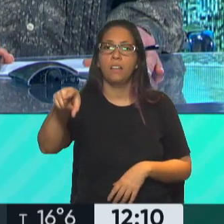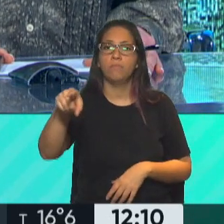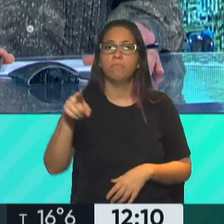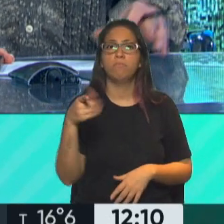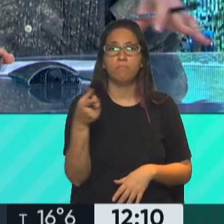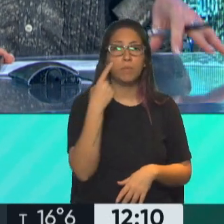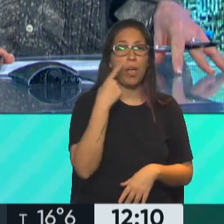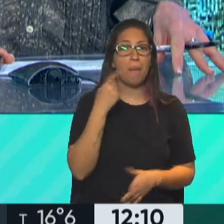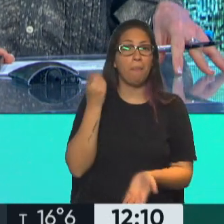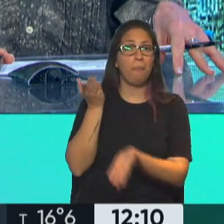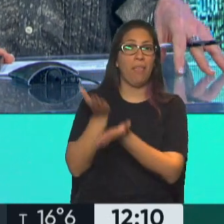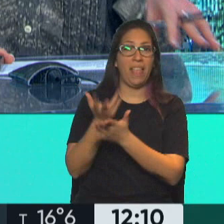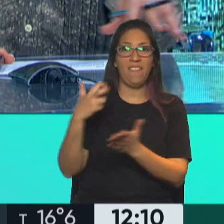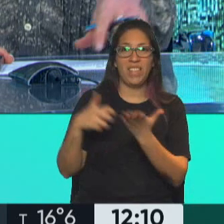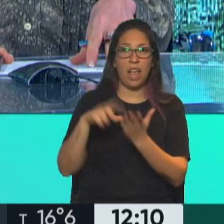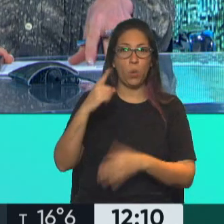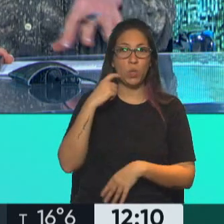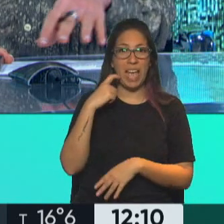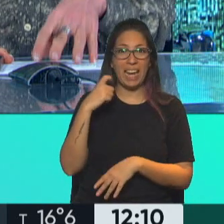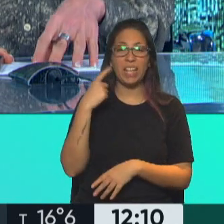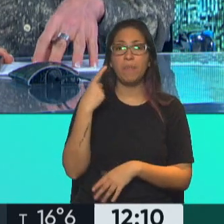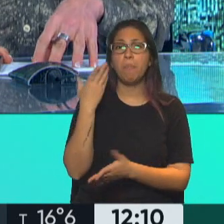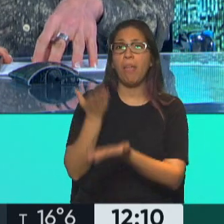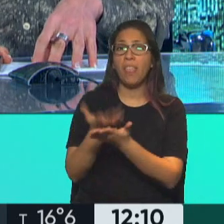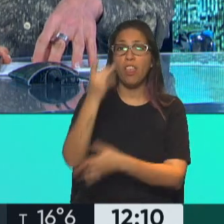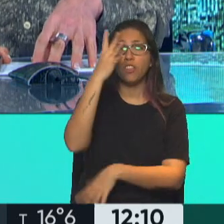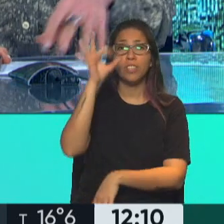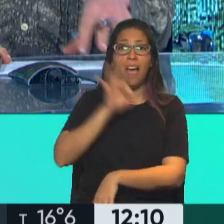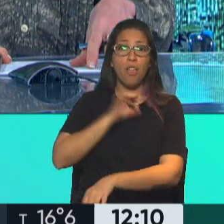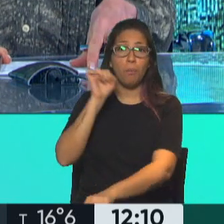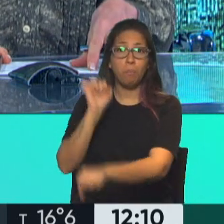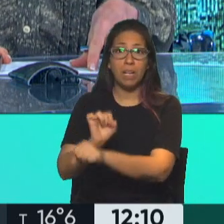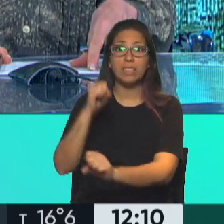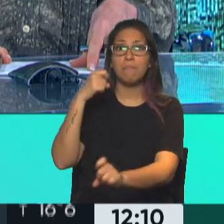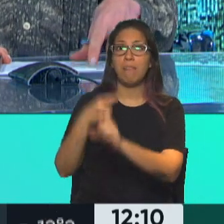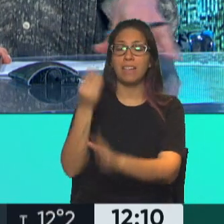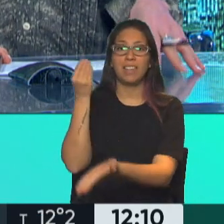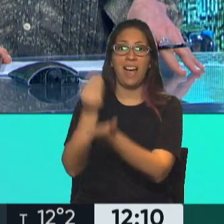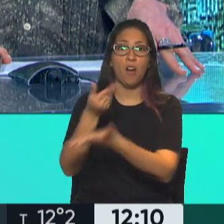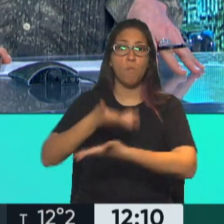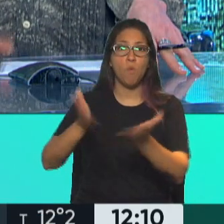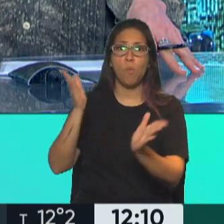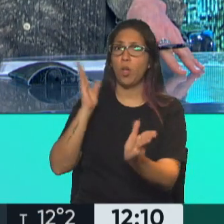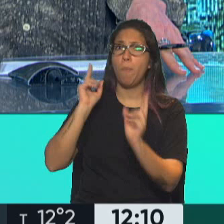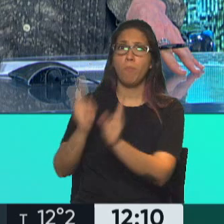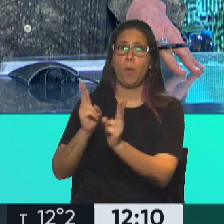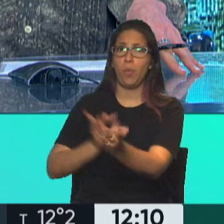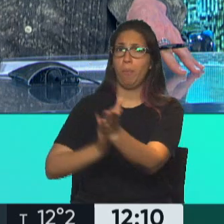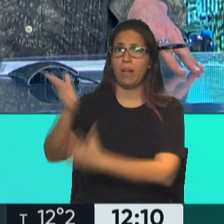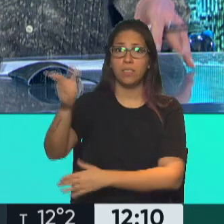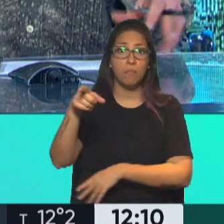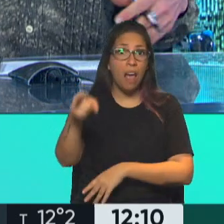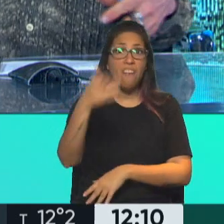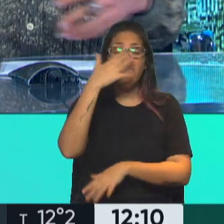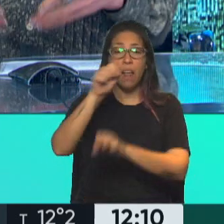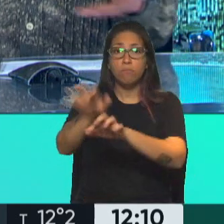12 años de prisión del fiscal Luciani e inhabilitación para ejercer cargos públicos de manera perpetua se convirtió en algo permanente